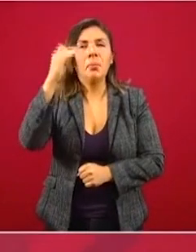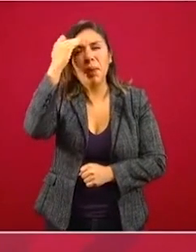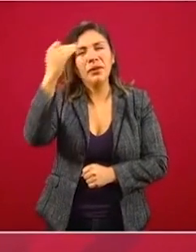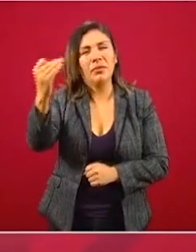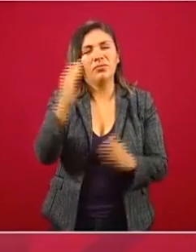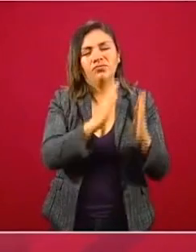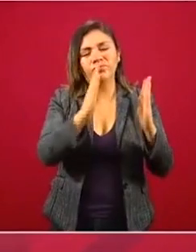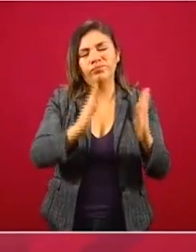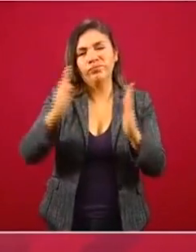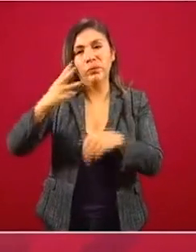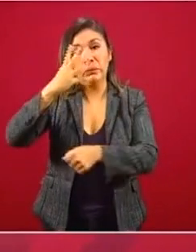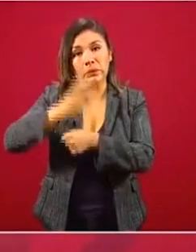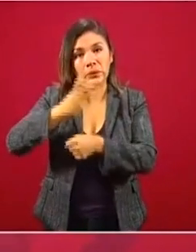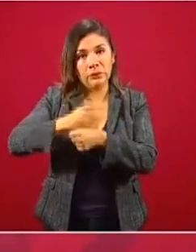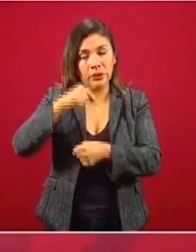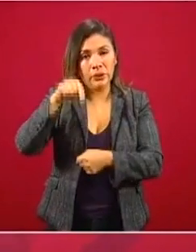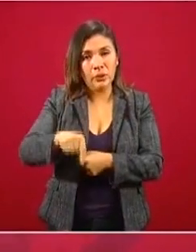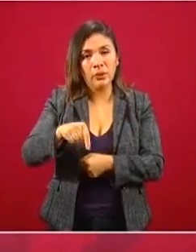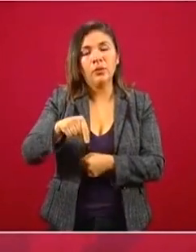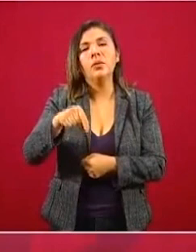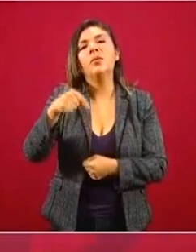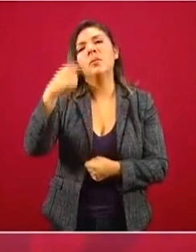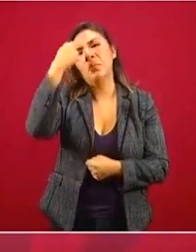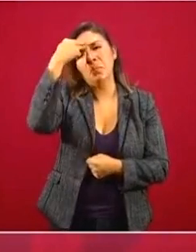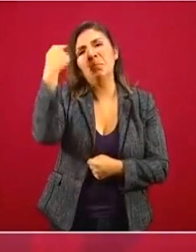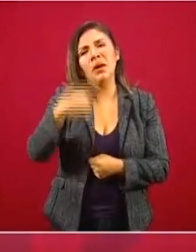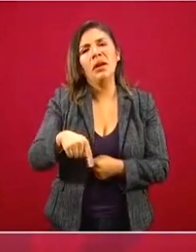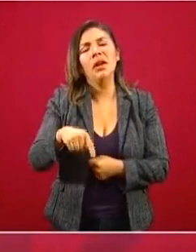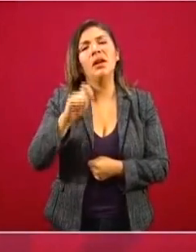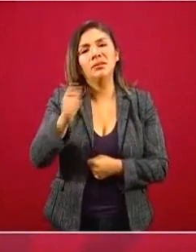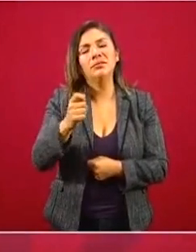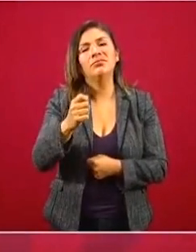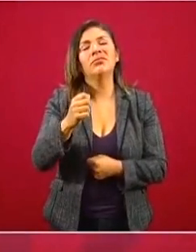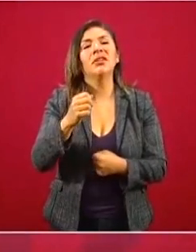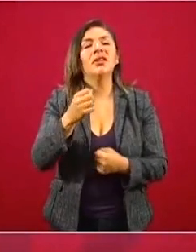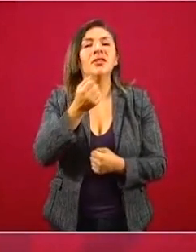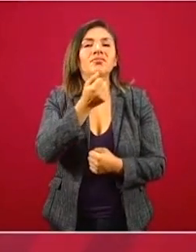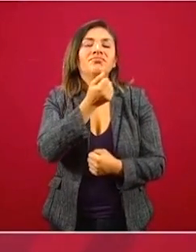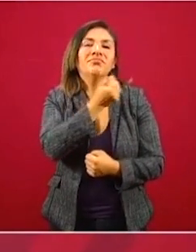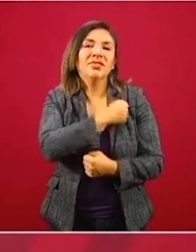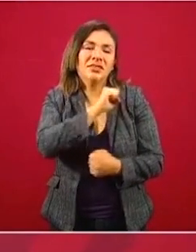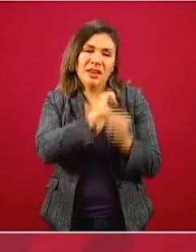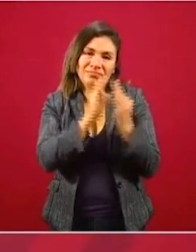la sana distancia,